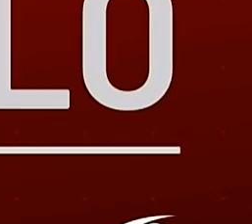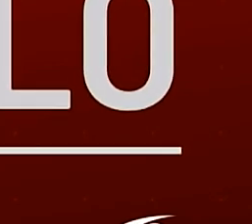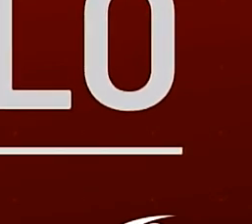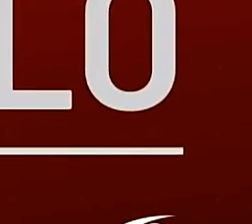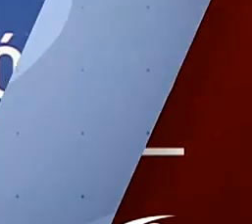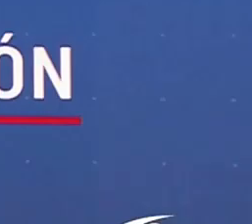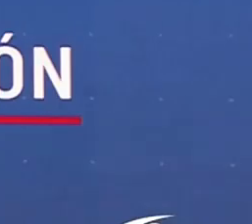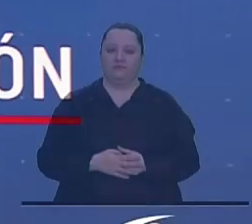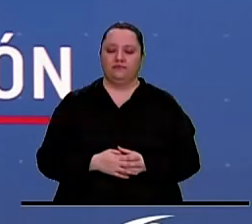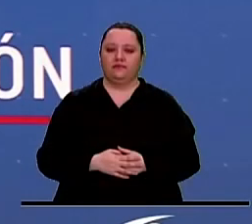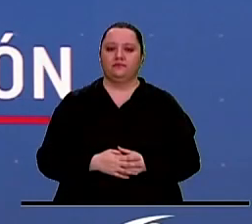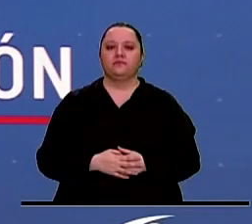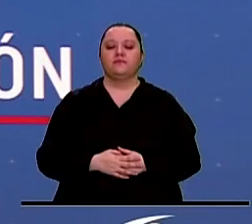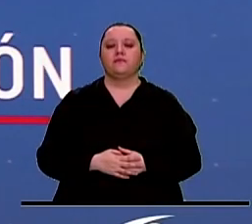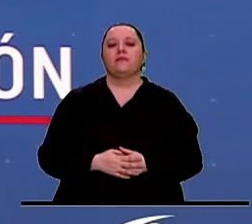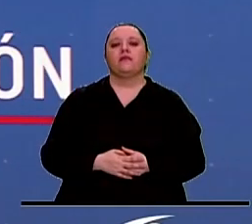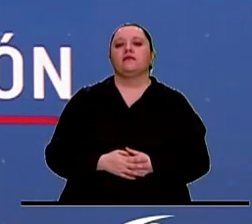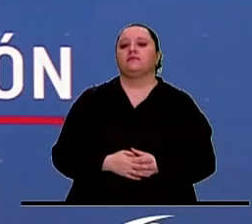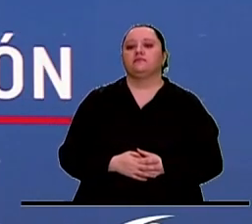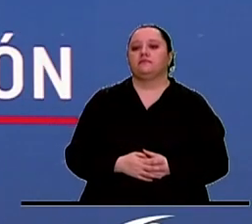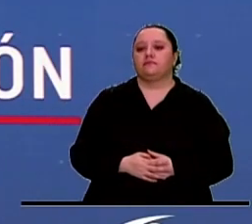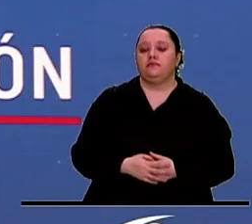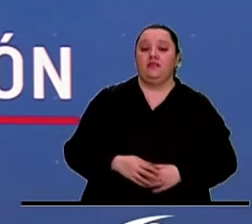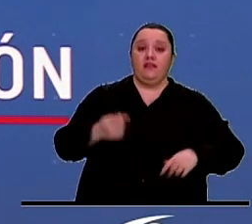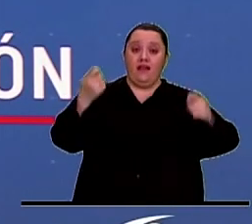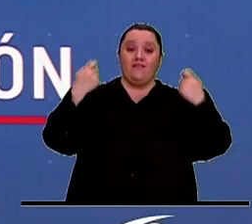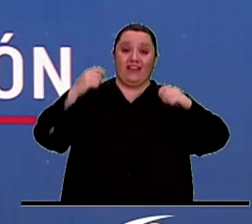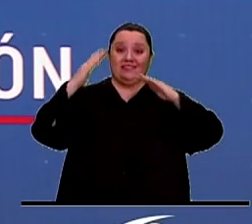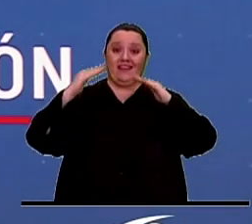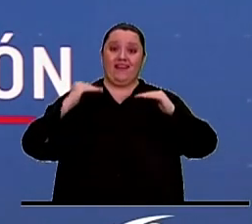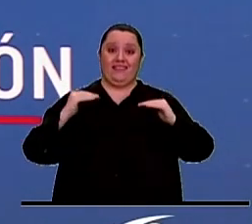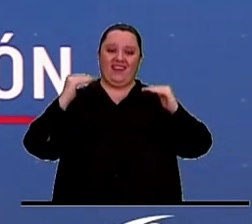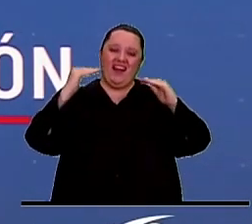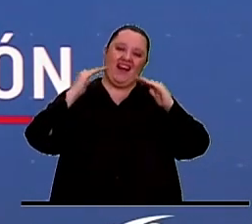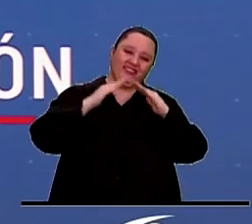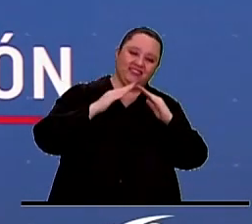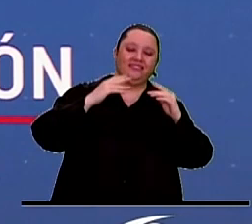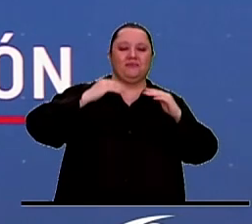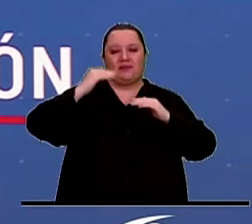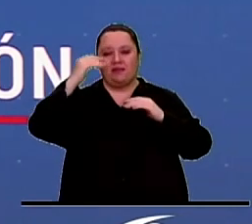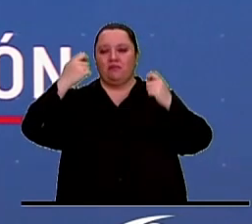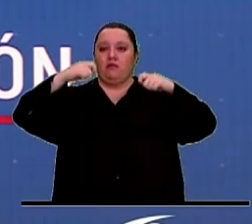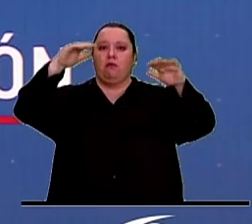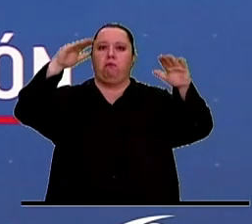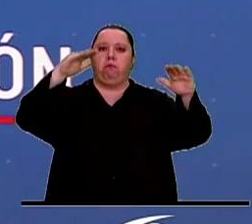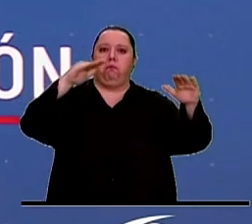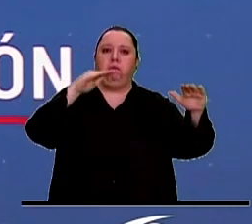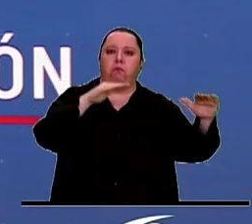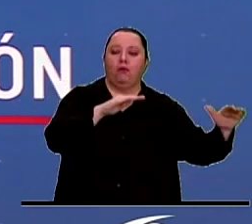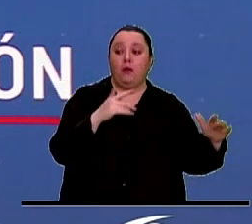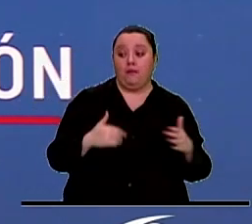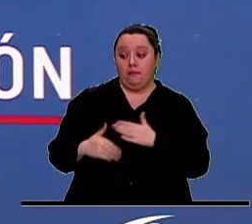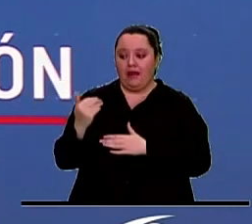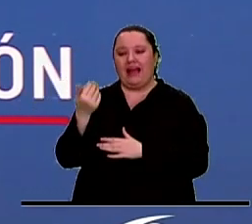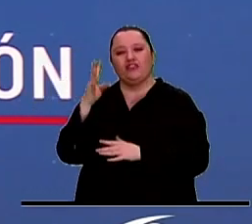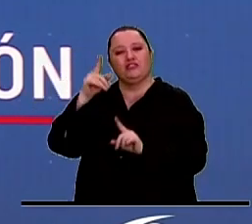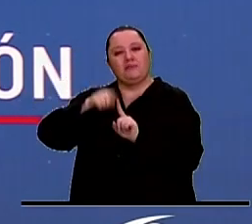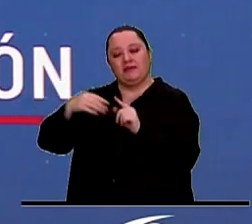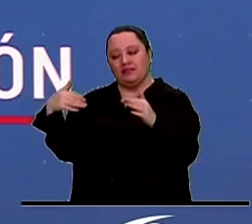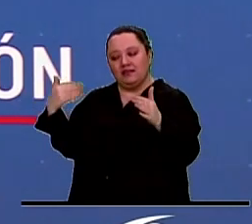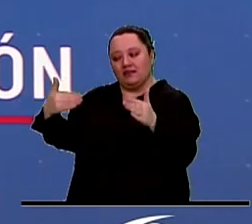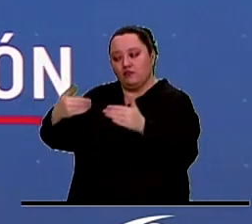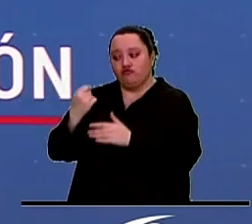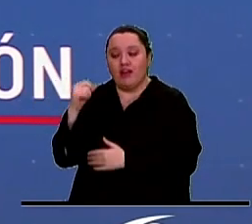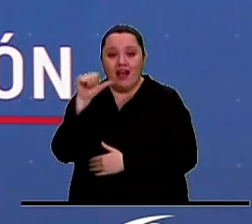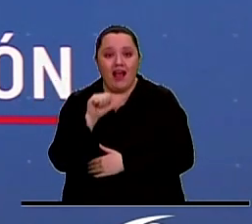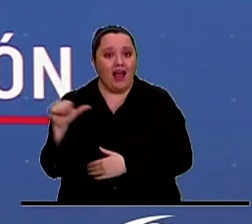Noticias Caracol. El desplome en la venta de vivienda no para en el país. Según Camacol, la disminución arrancó hace 14 meses y el pasado